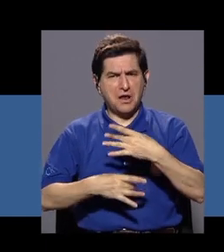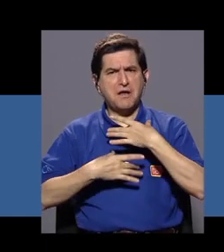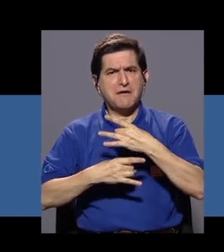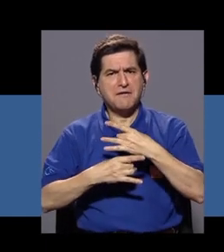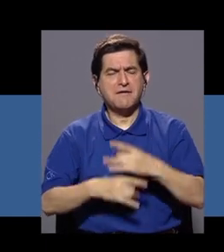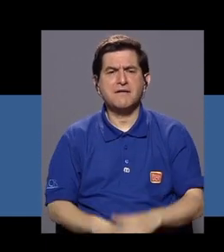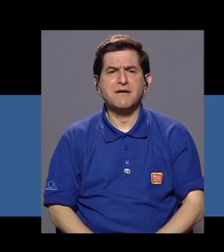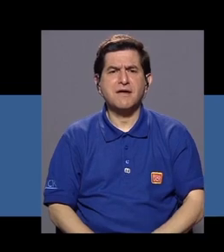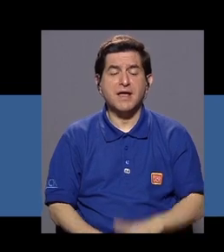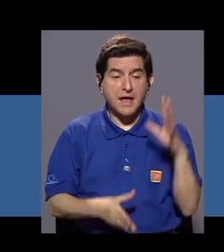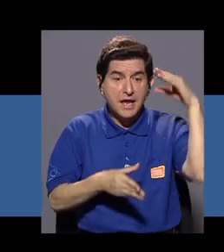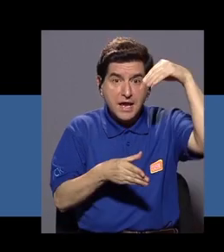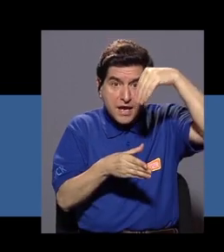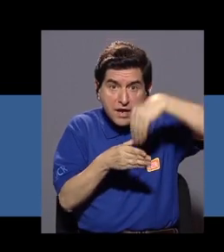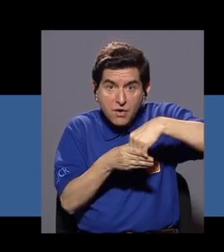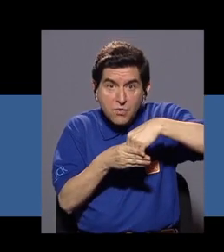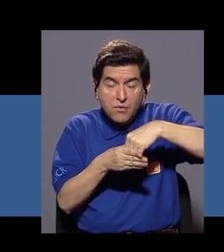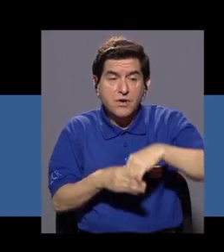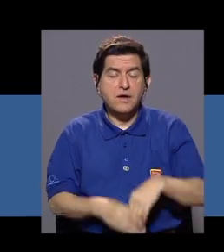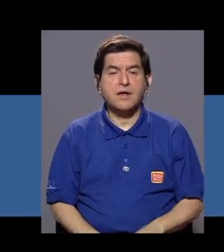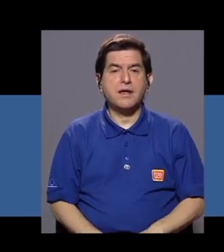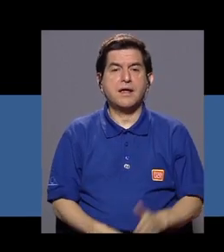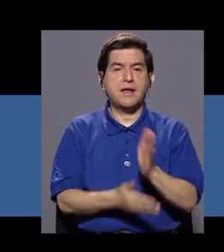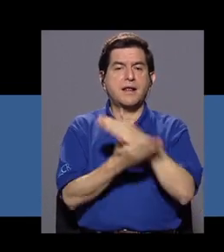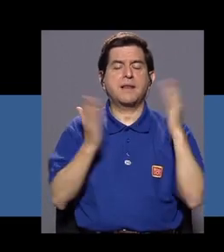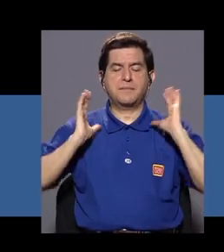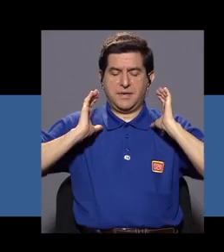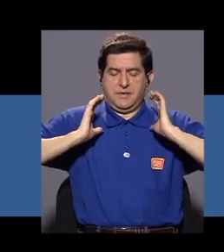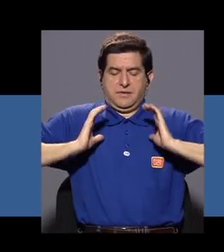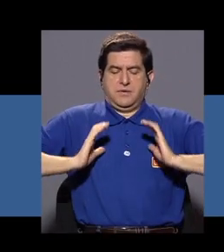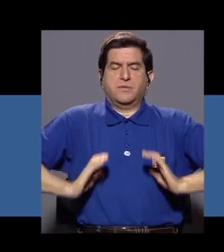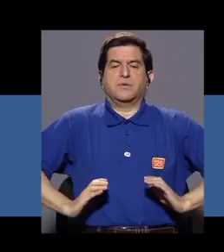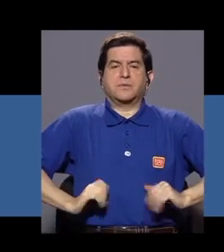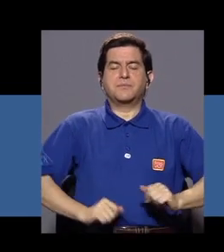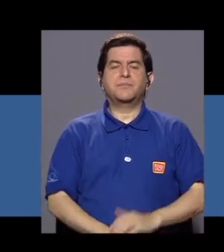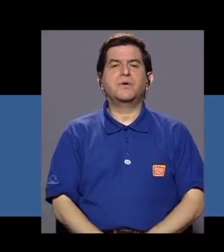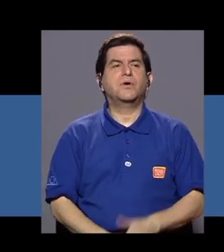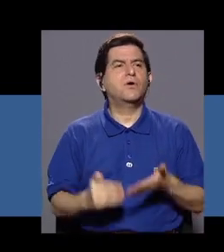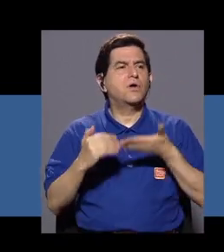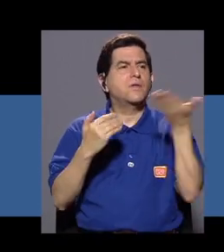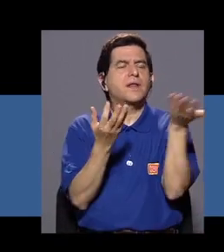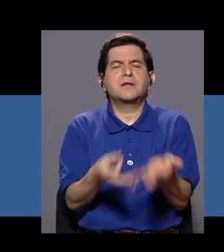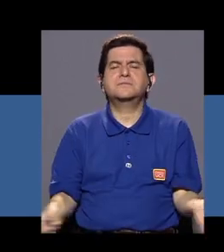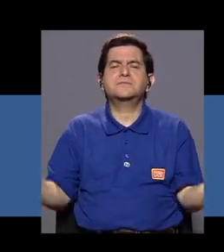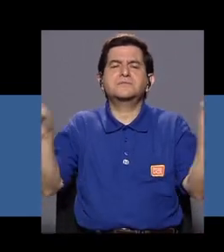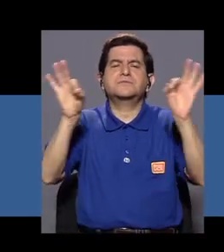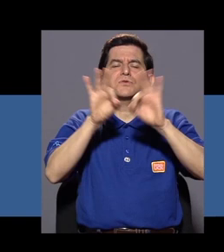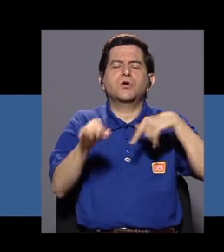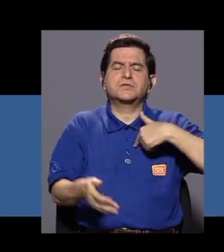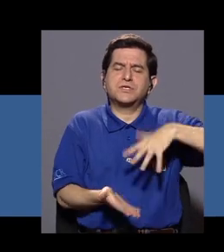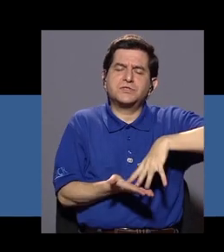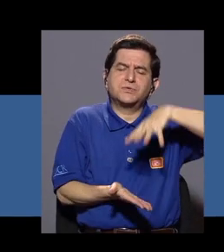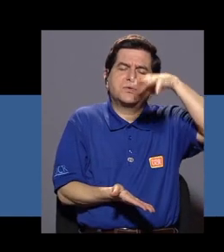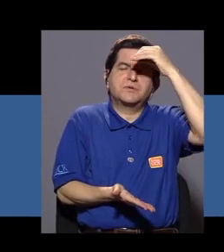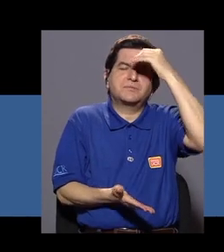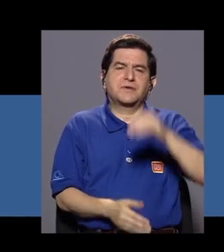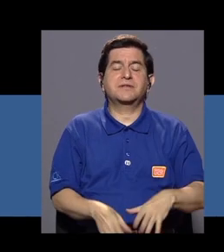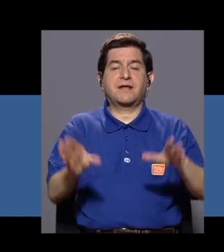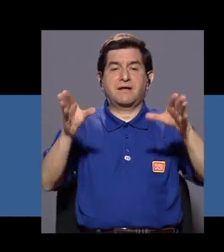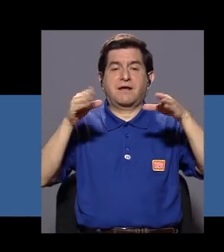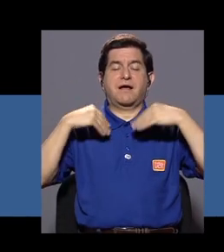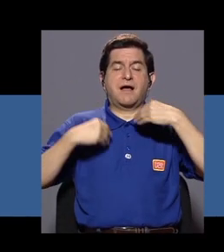interesante por el hecho de que incorporaba la parte corporal. Una las cosas más importantes que he aprendido